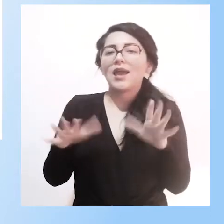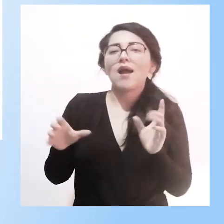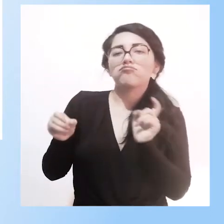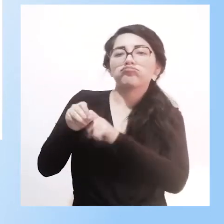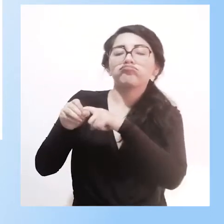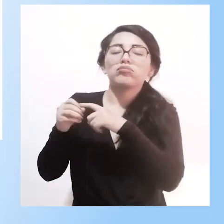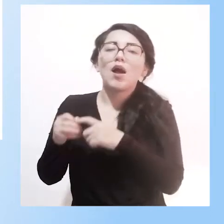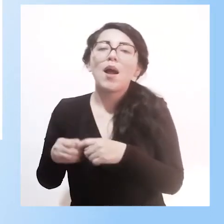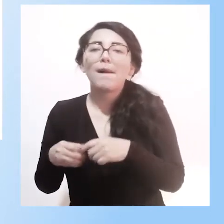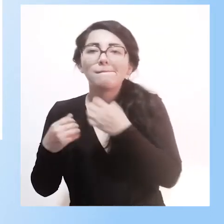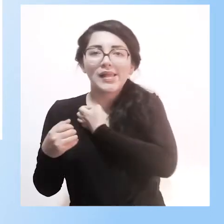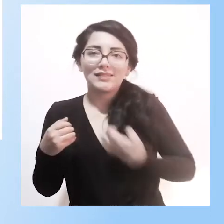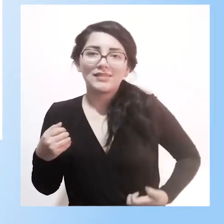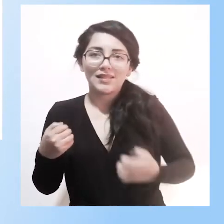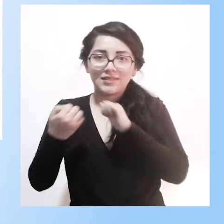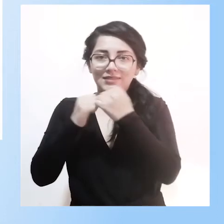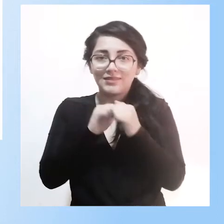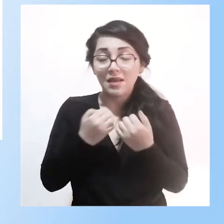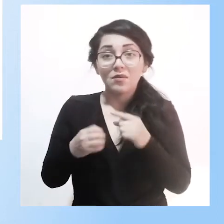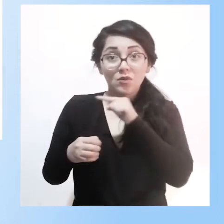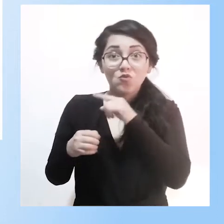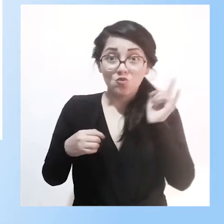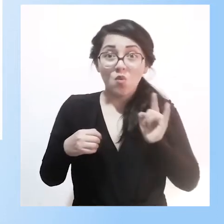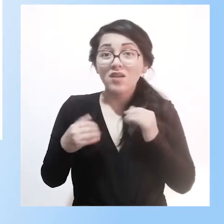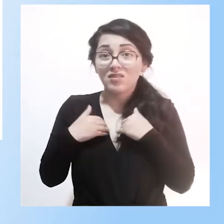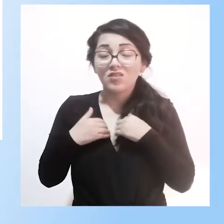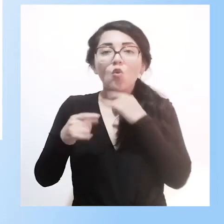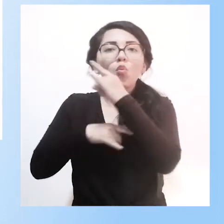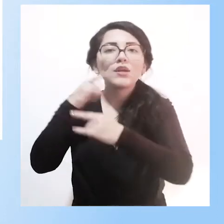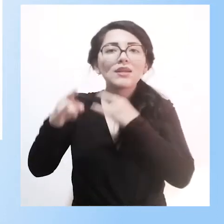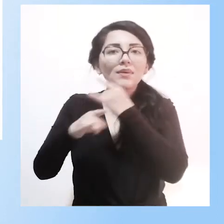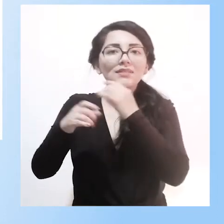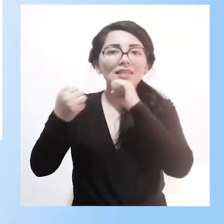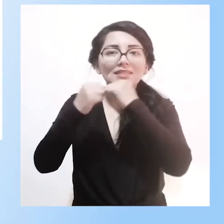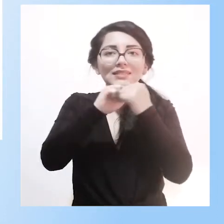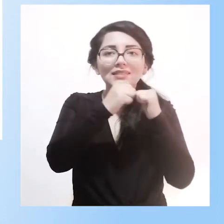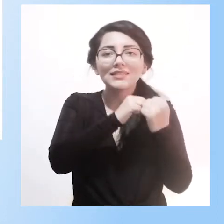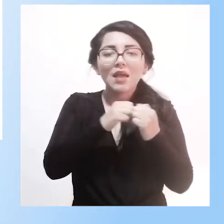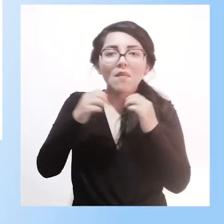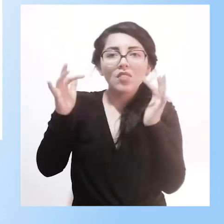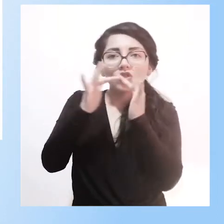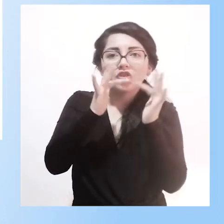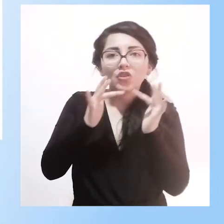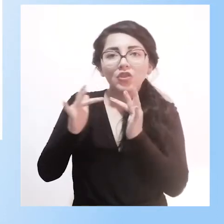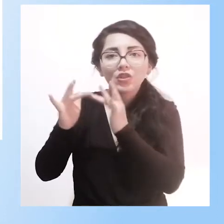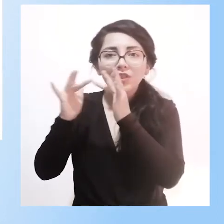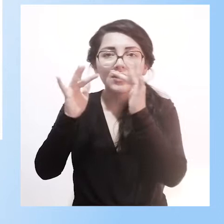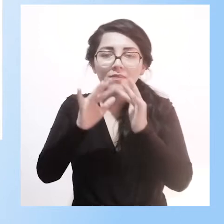Uruguay tiene un sistema universal de conectividad educativa. Que tiene una sigla que se llama